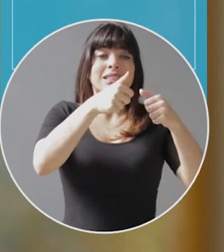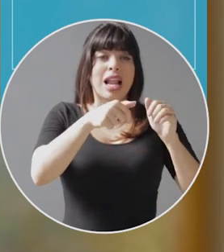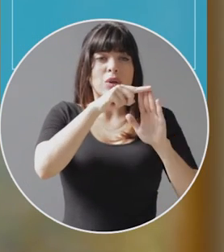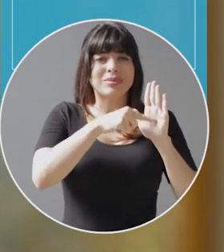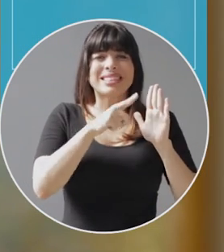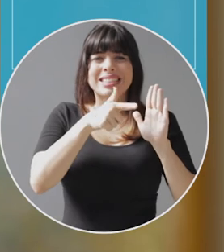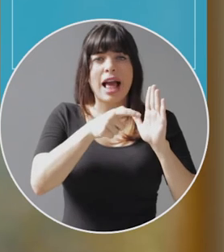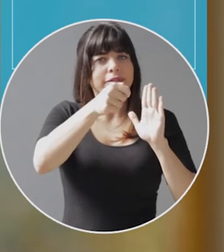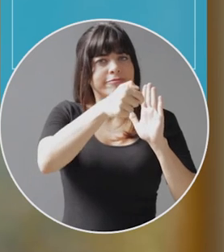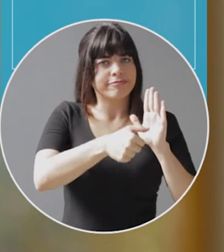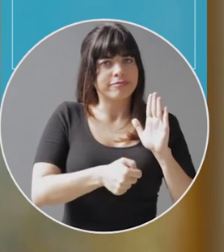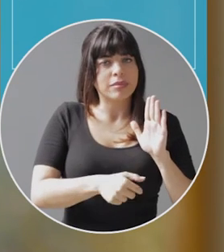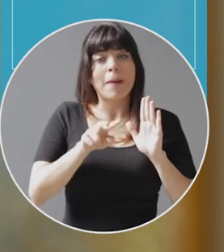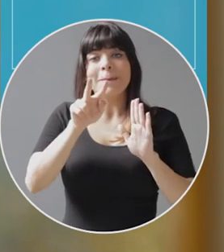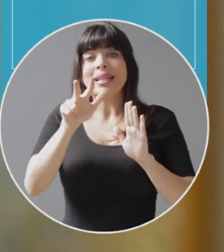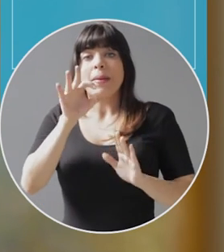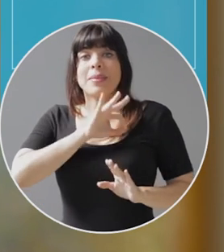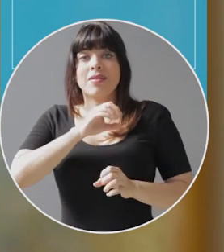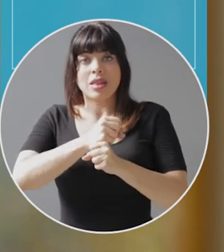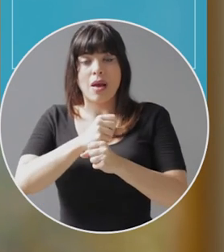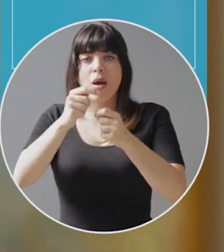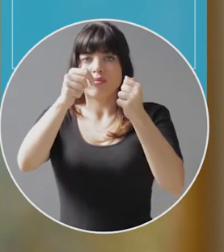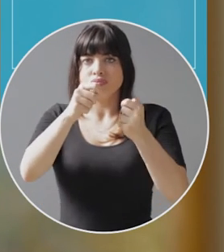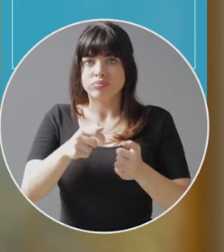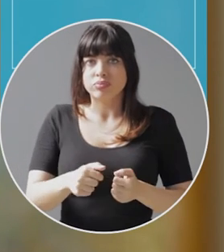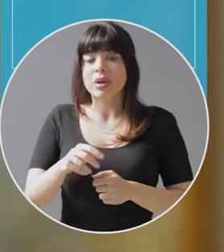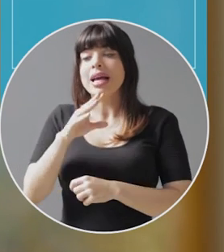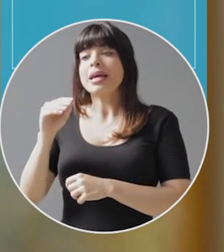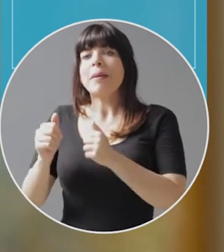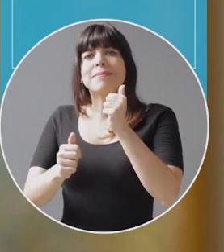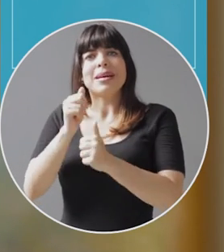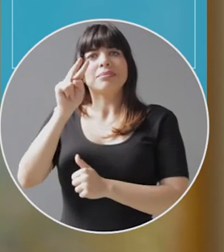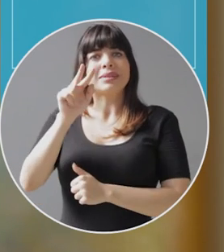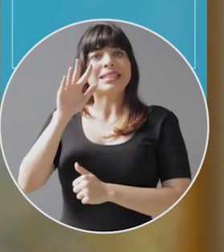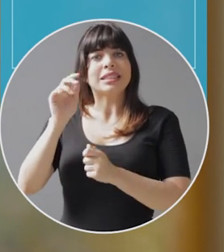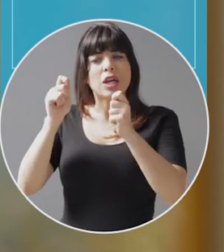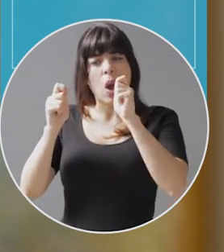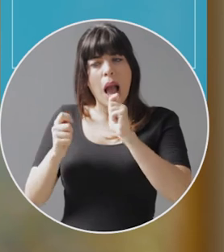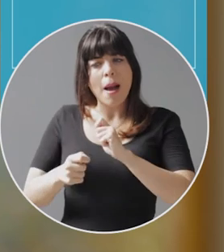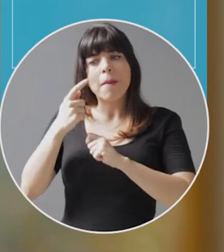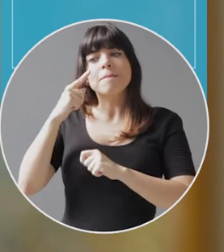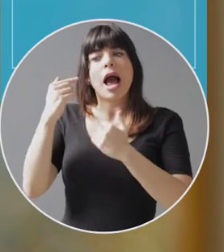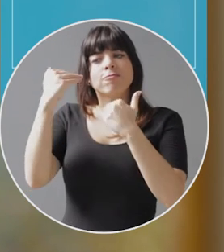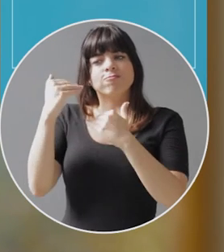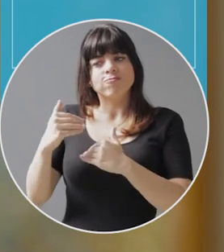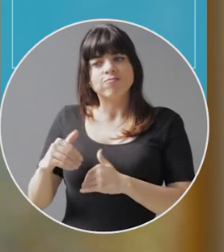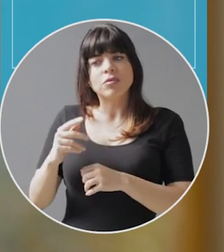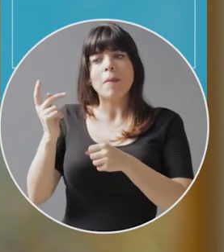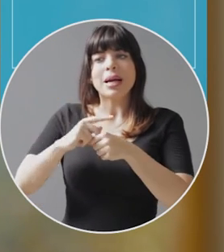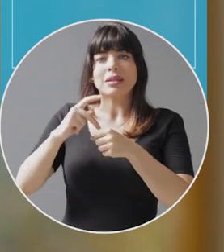abusivas, se disminuyeron 23 beneficios laborales y se hicieron más de 25 reformas para limitar la